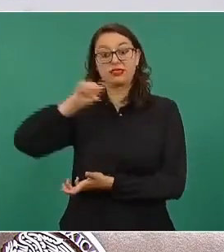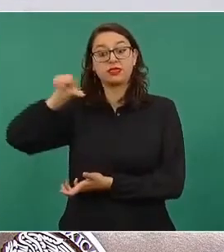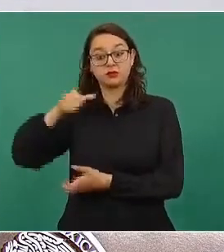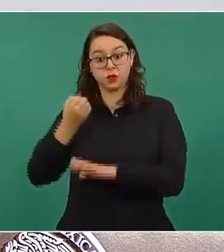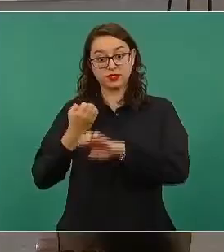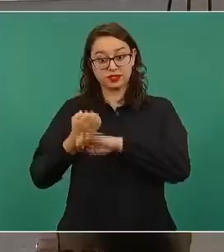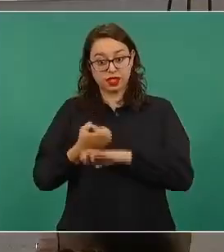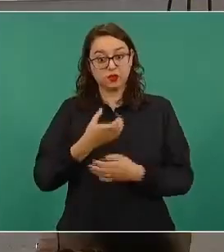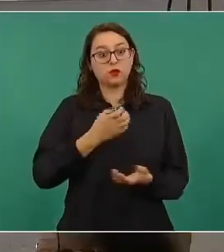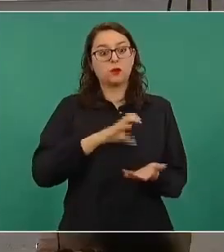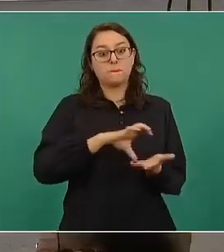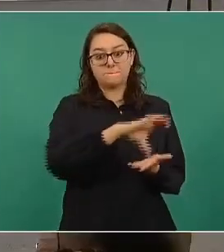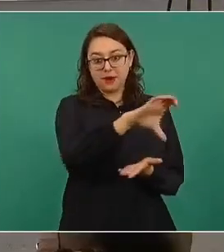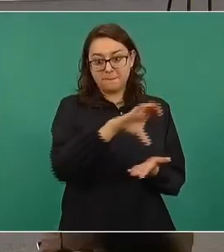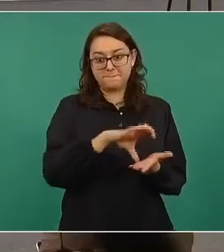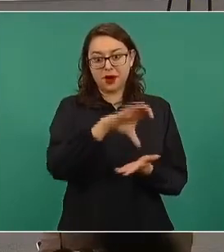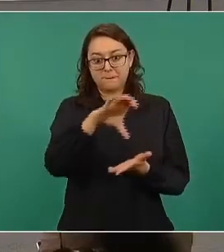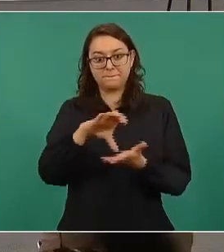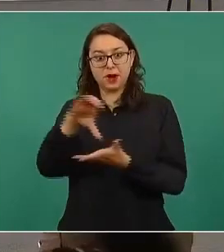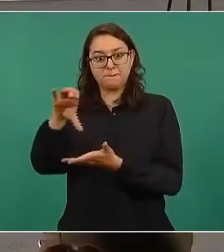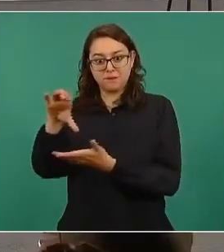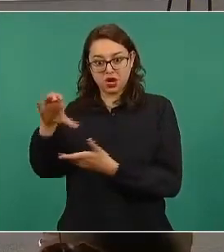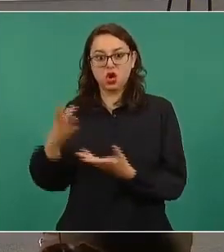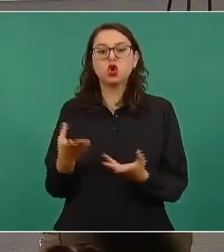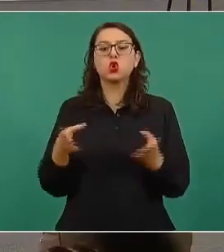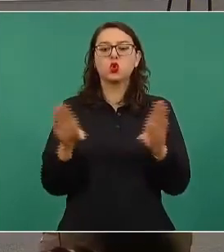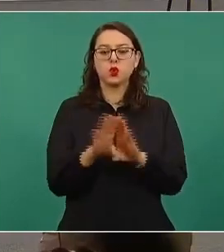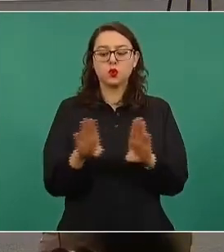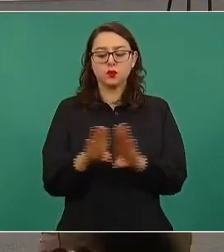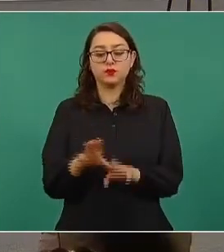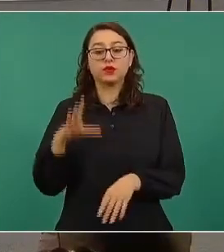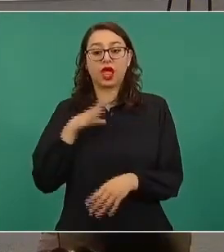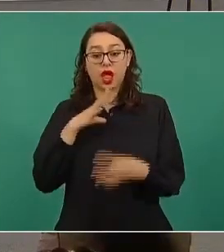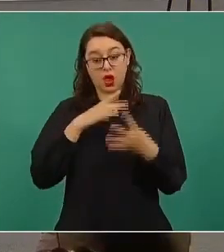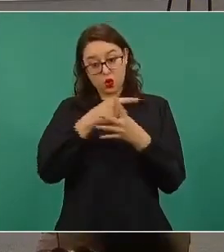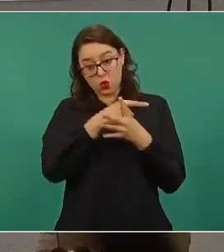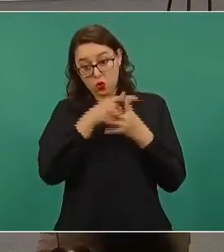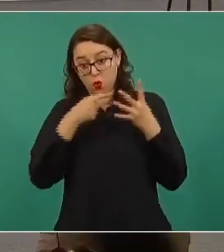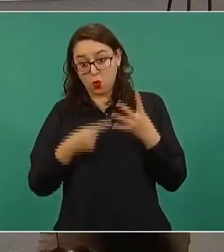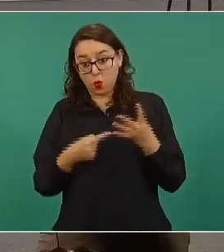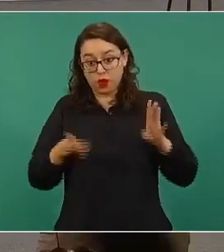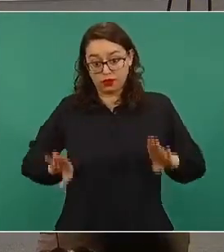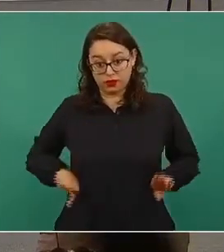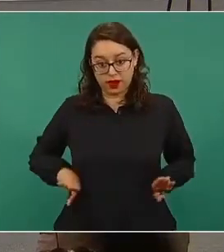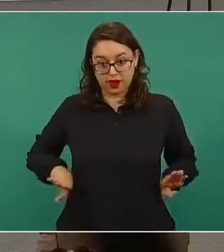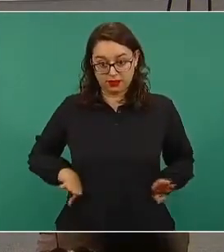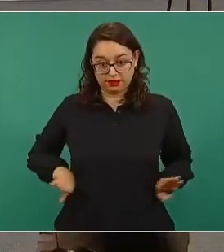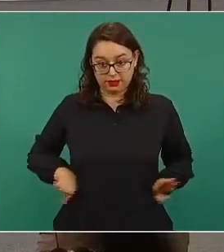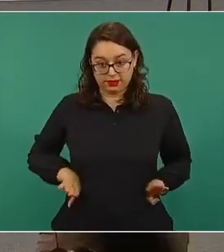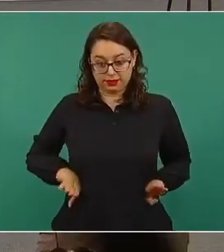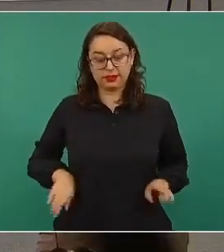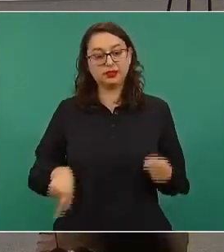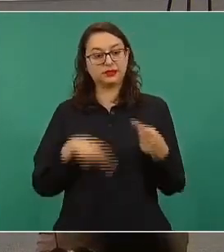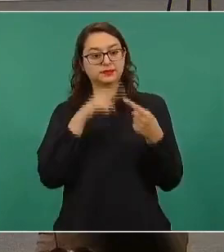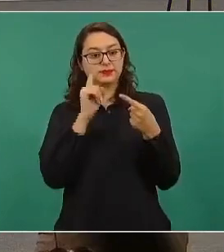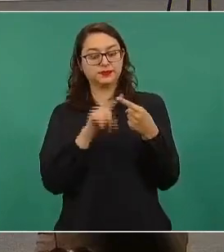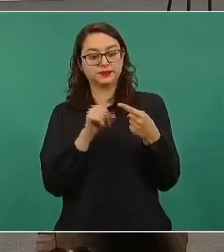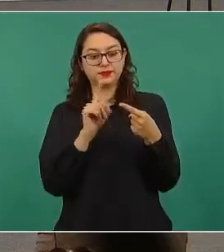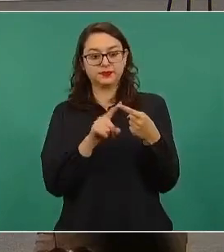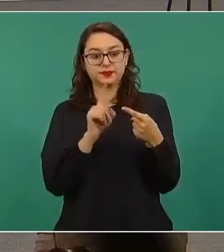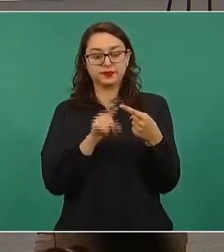federalizado se compone de cuatro elementos principales. En primer